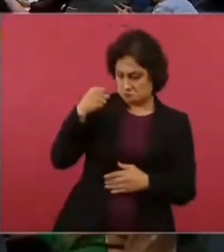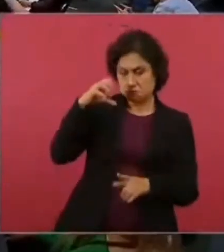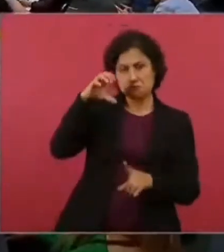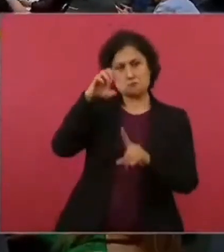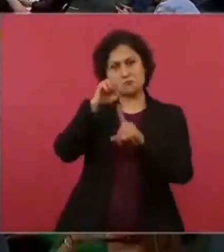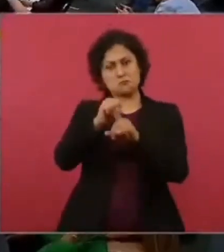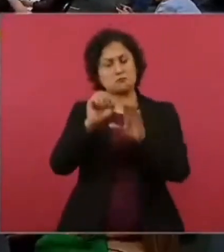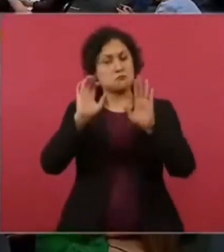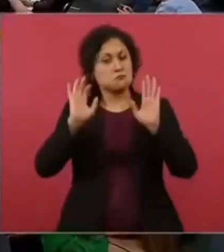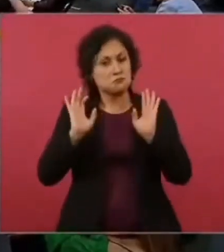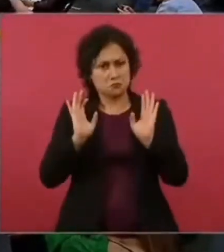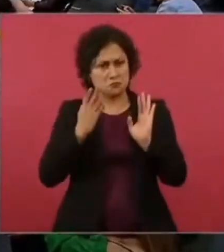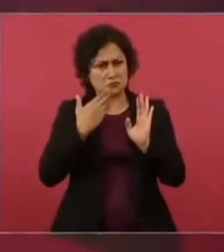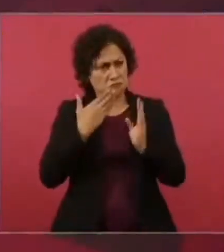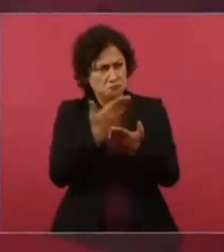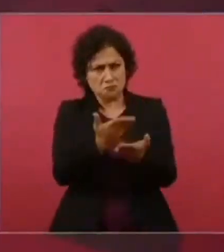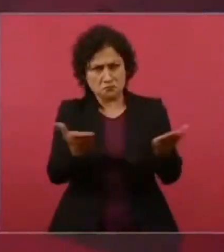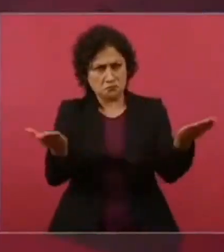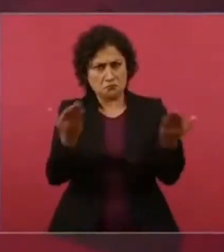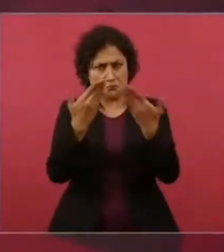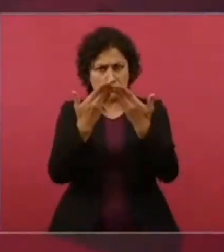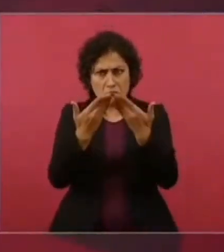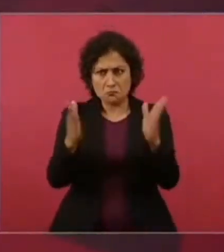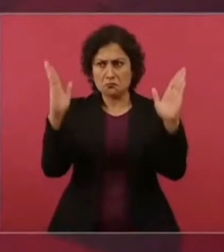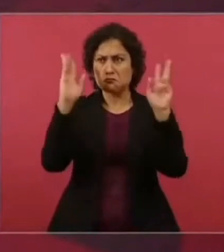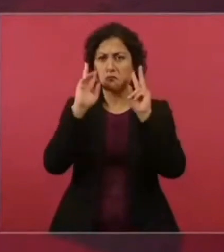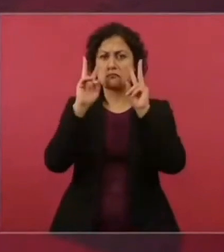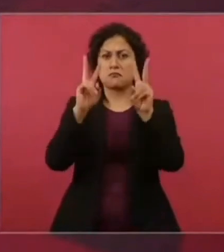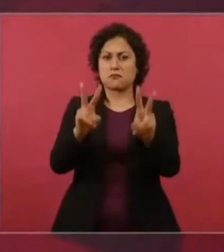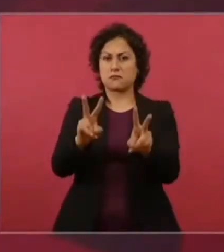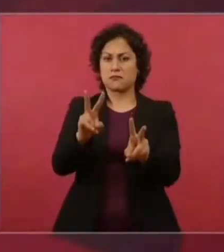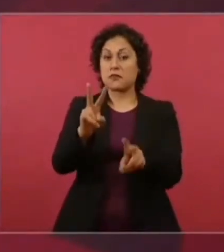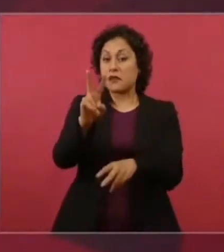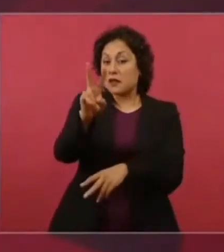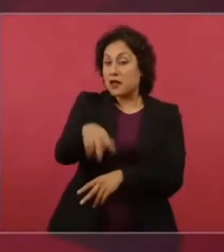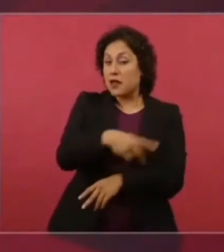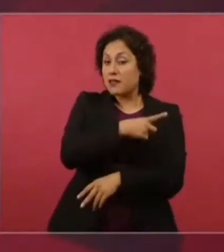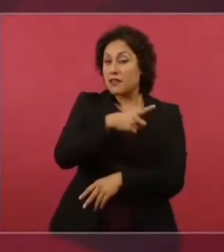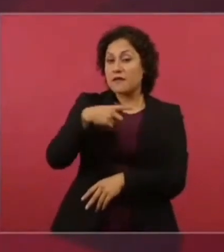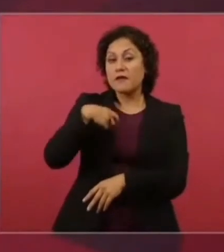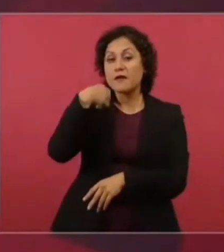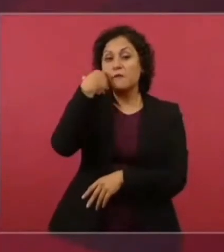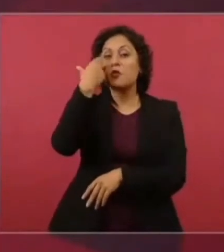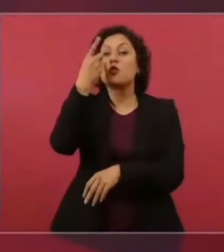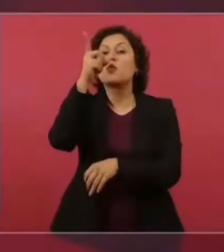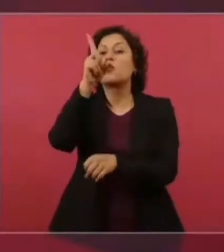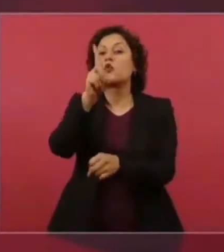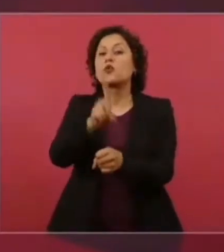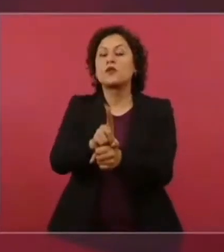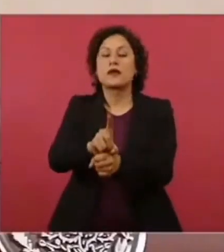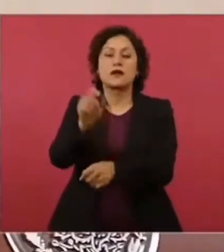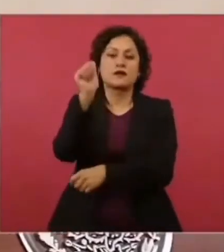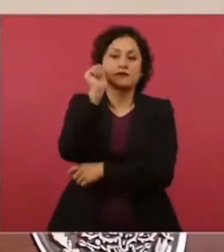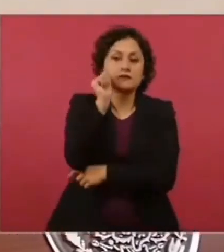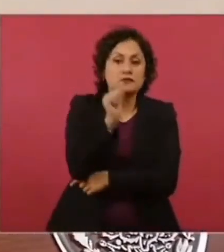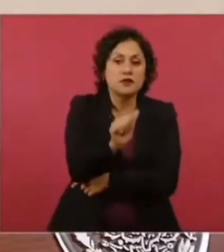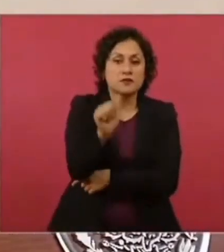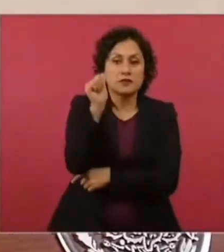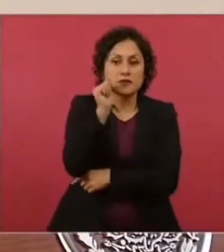No está mal y tiene que ser siempre voluntario, pero que quede claro, no